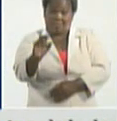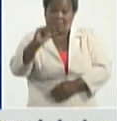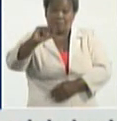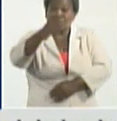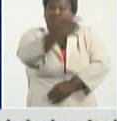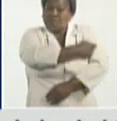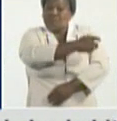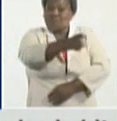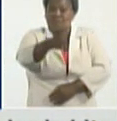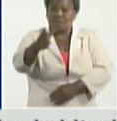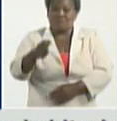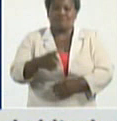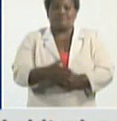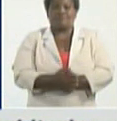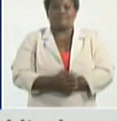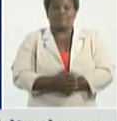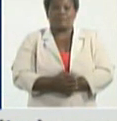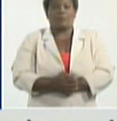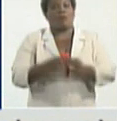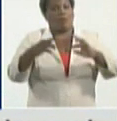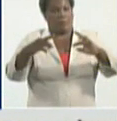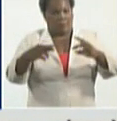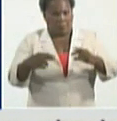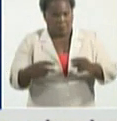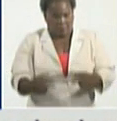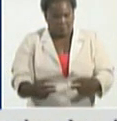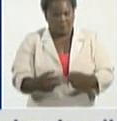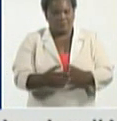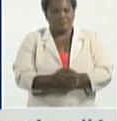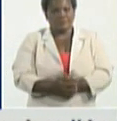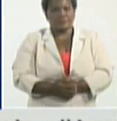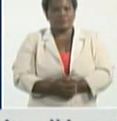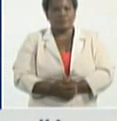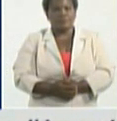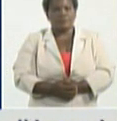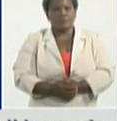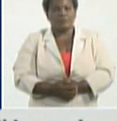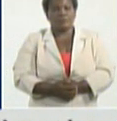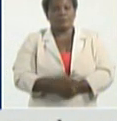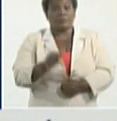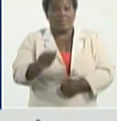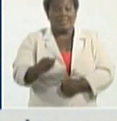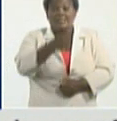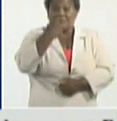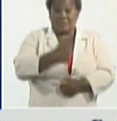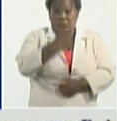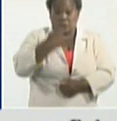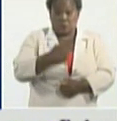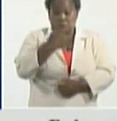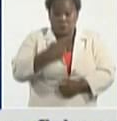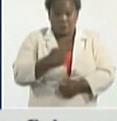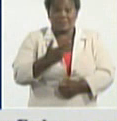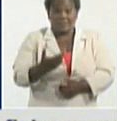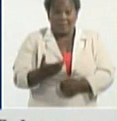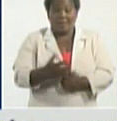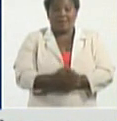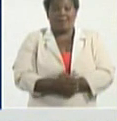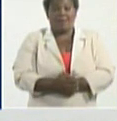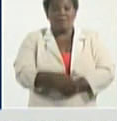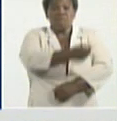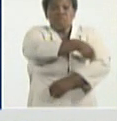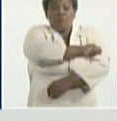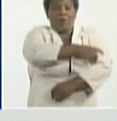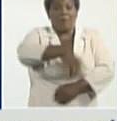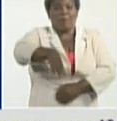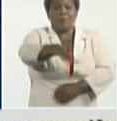candidatos vacunales y volvemos ante la interrogante que a veces se hace la población